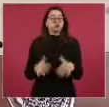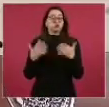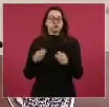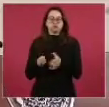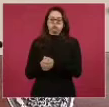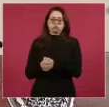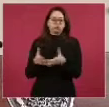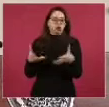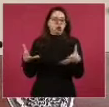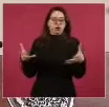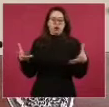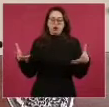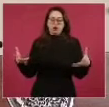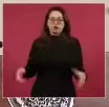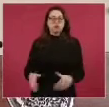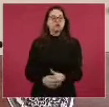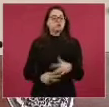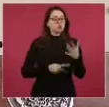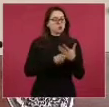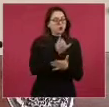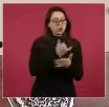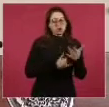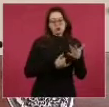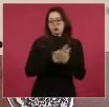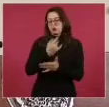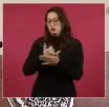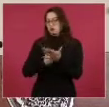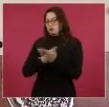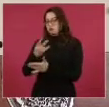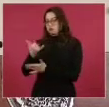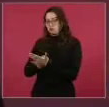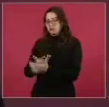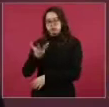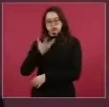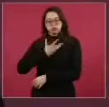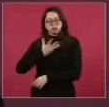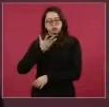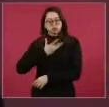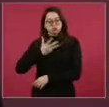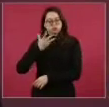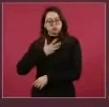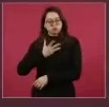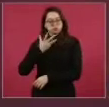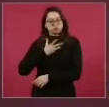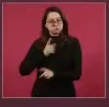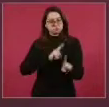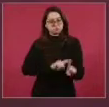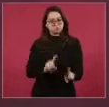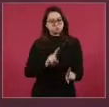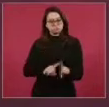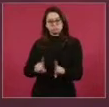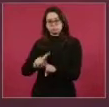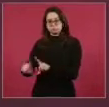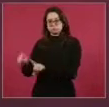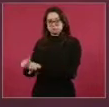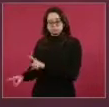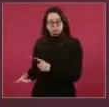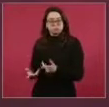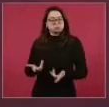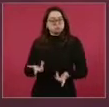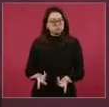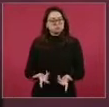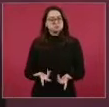hay proyectos para que se puedan establecer